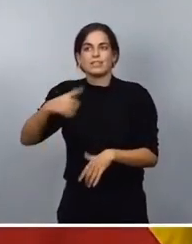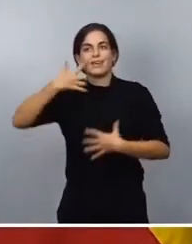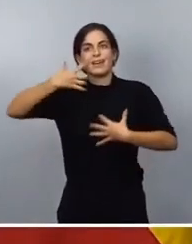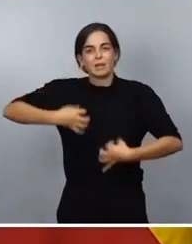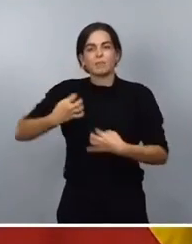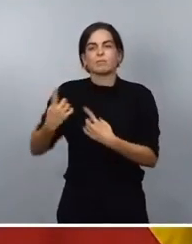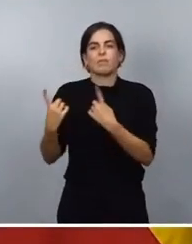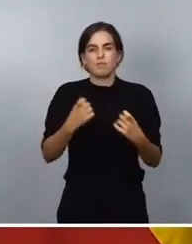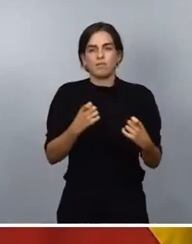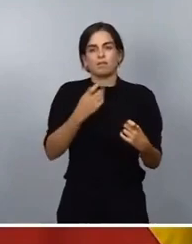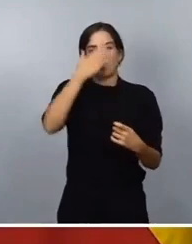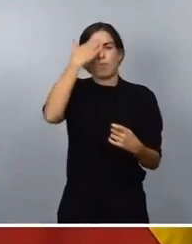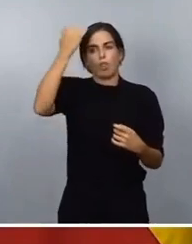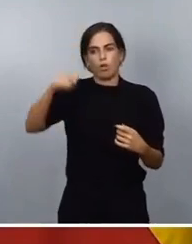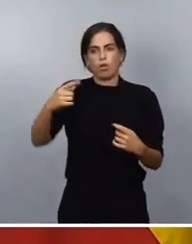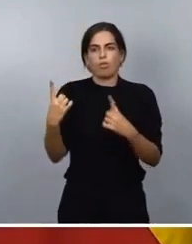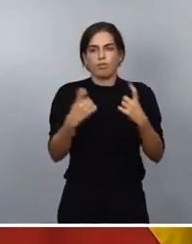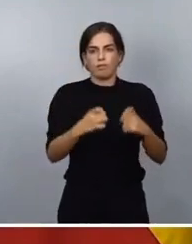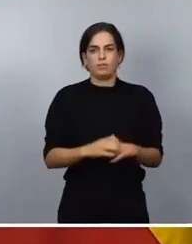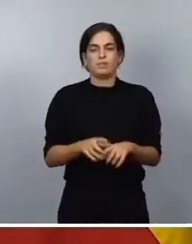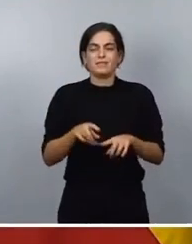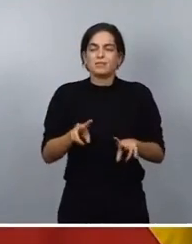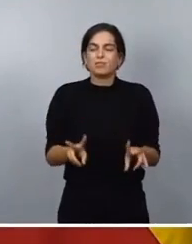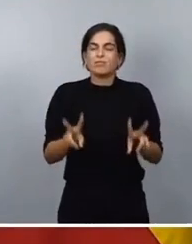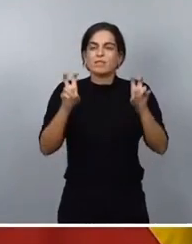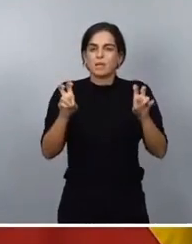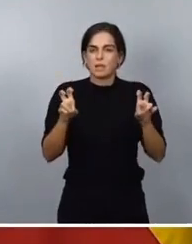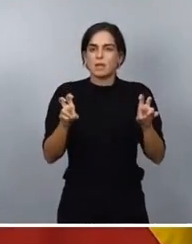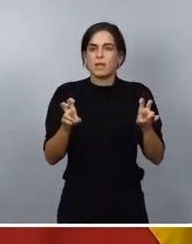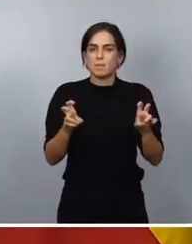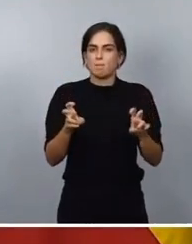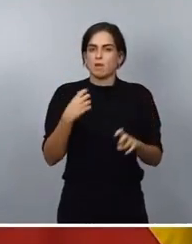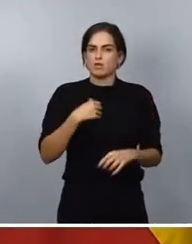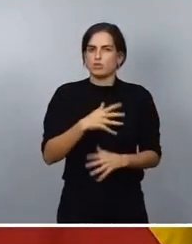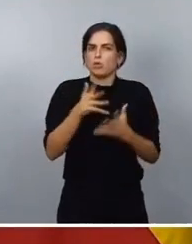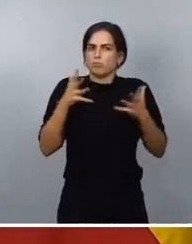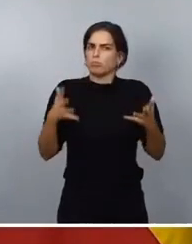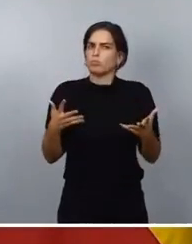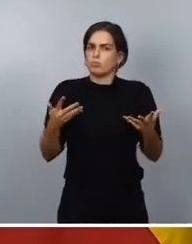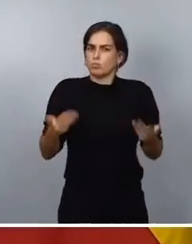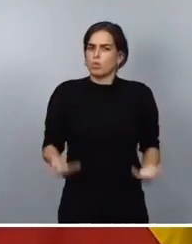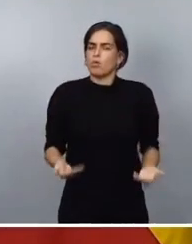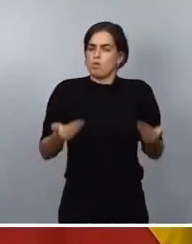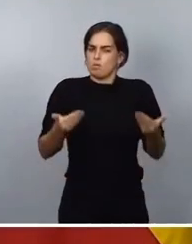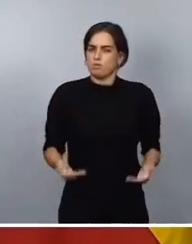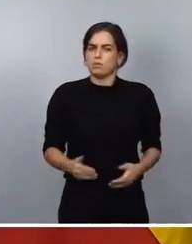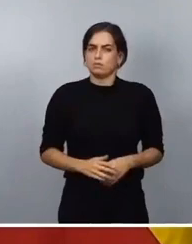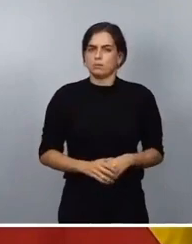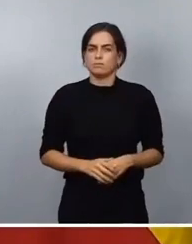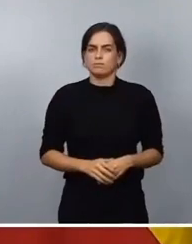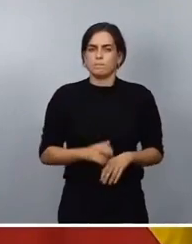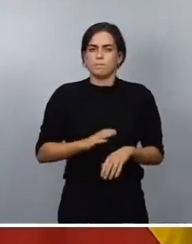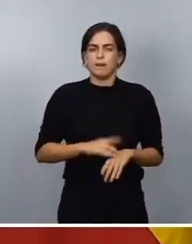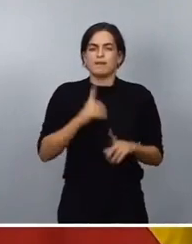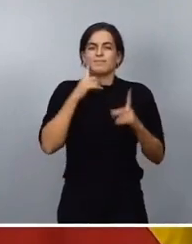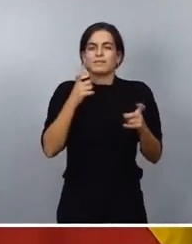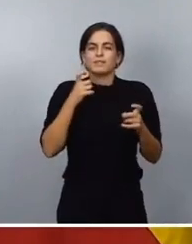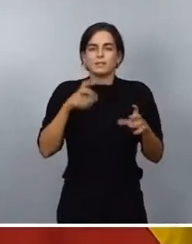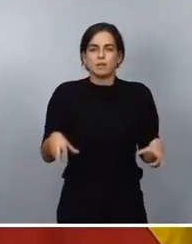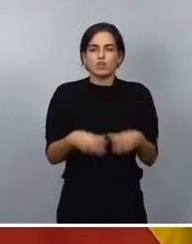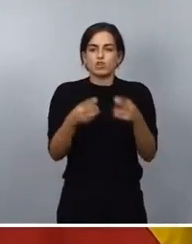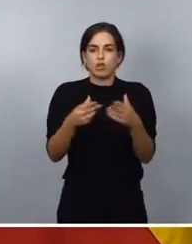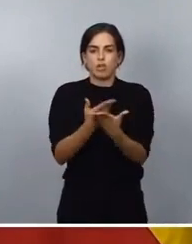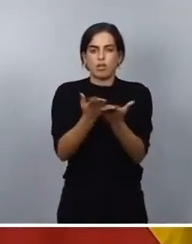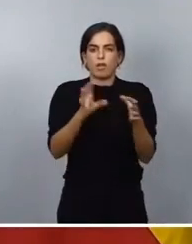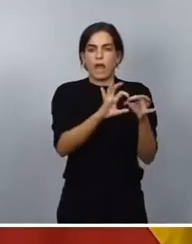Y esta es una cuestión tremendamente, yo creo que, importante para el conjunto del funcionamiento de nuestra cadena alimentaria,